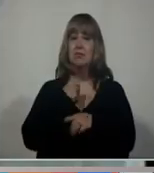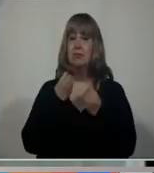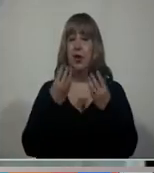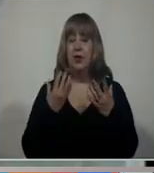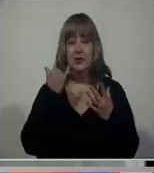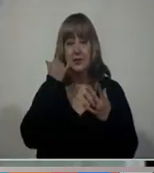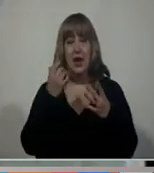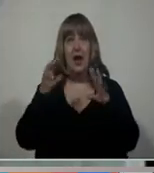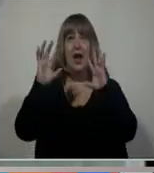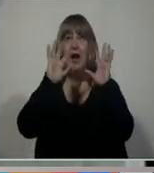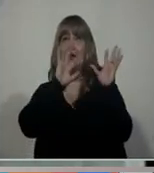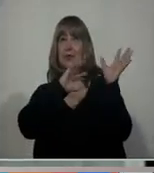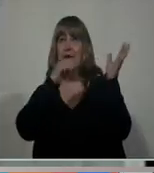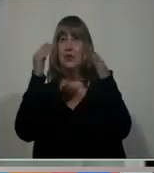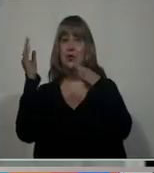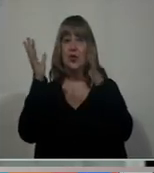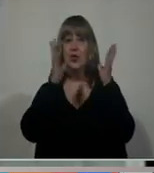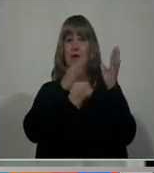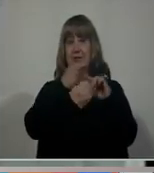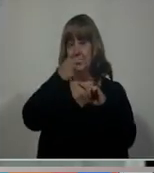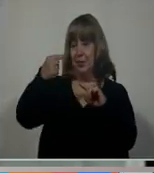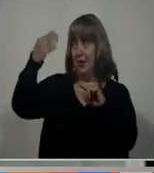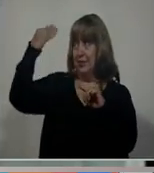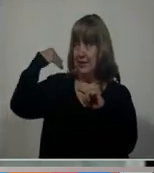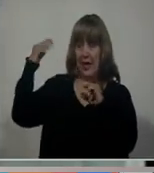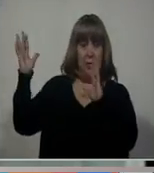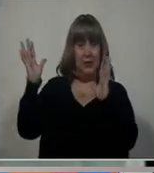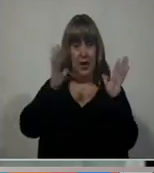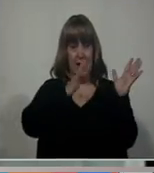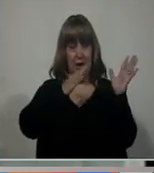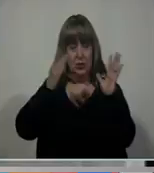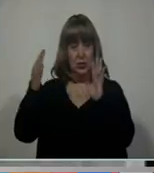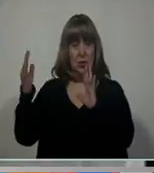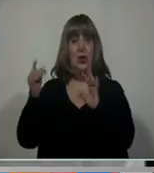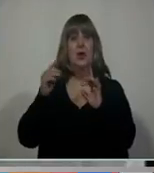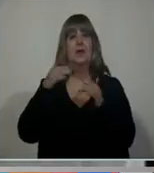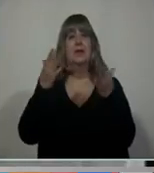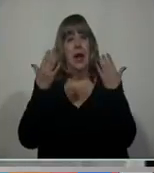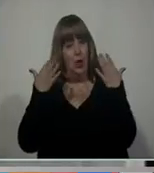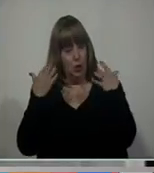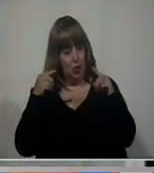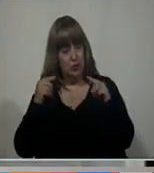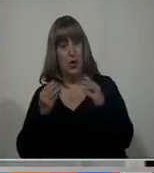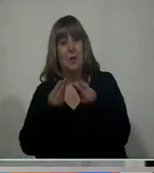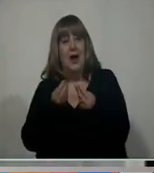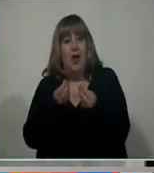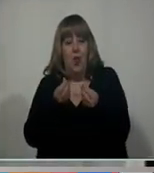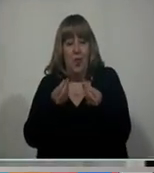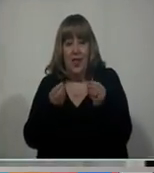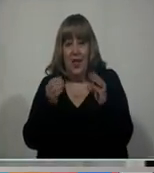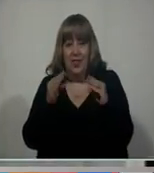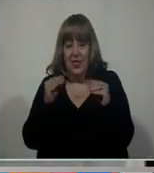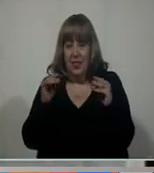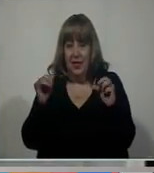preexistente, con el aire que venimos arrastrando la semana pasada, que no solamente era templado, sino que era muy húmedo, era muy húmedo,